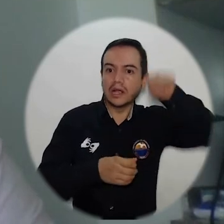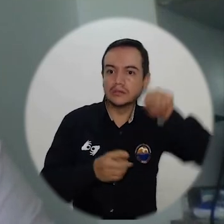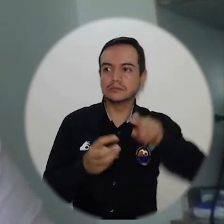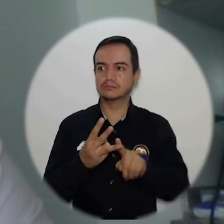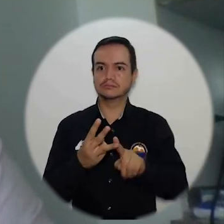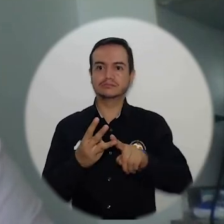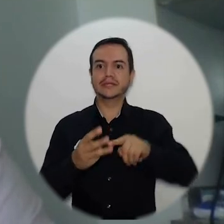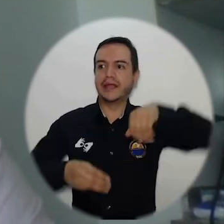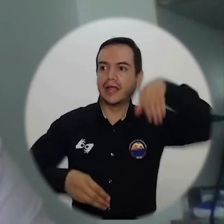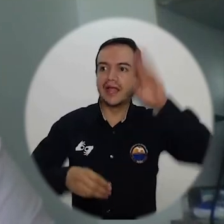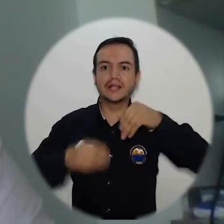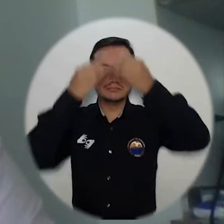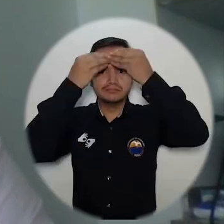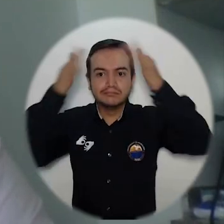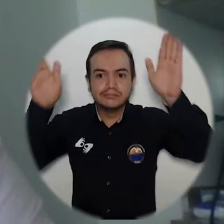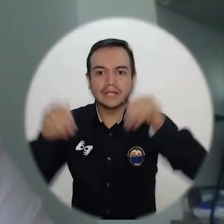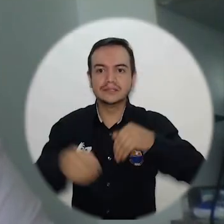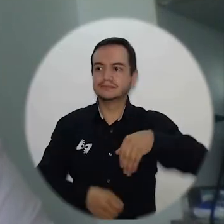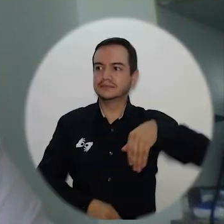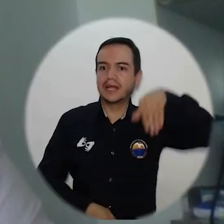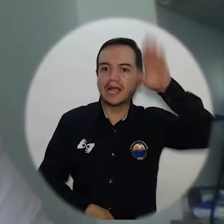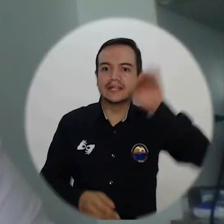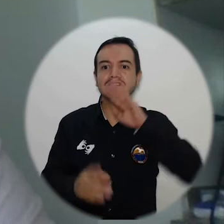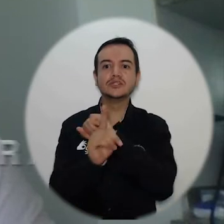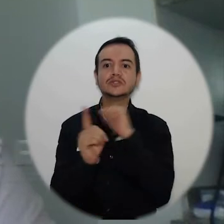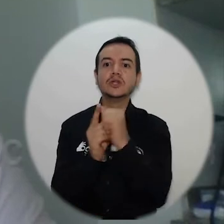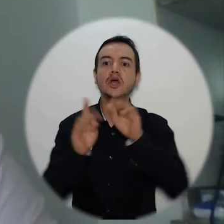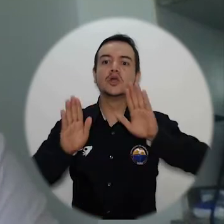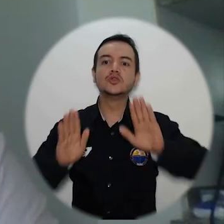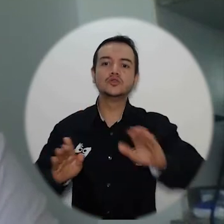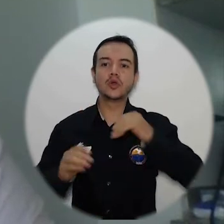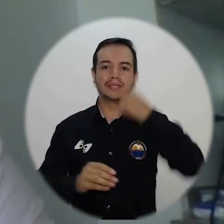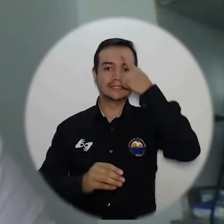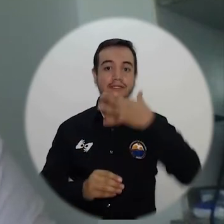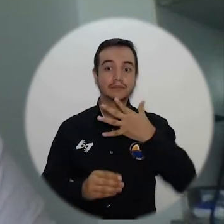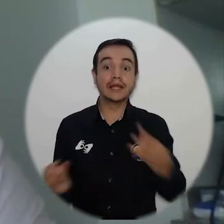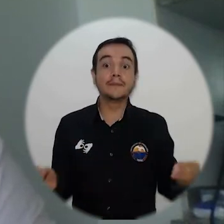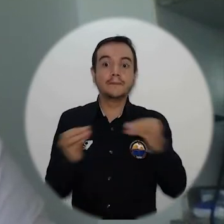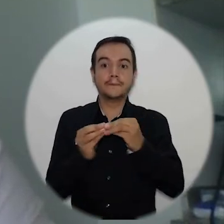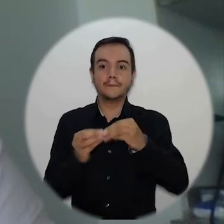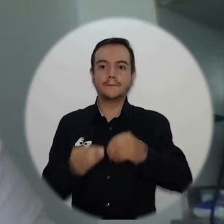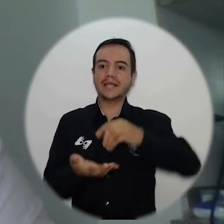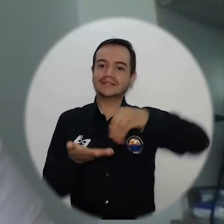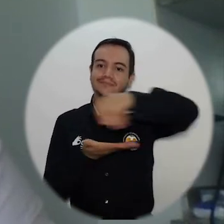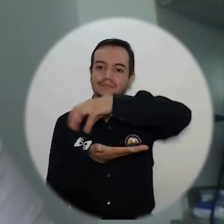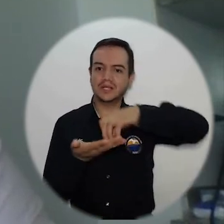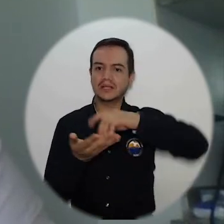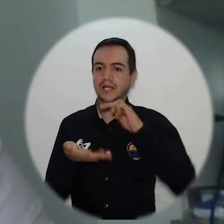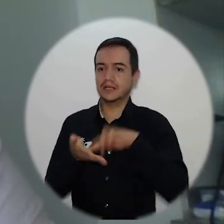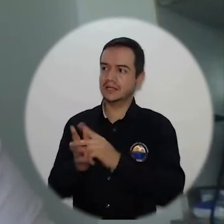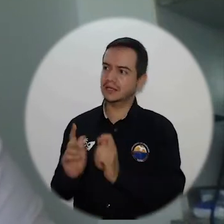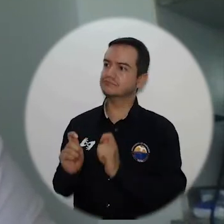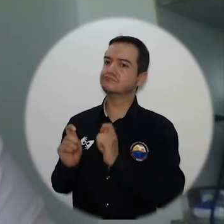términos generales, ganó la Sociedad Samaria y del Magdalena. Creo que es un justo premio a una persona que